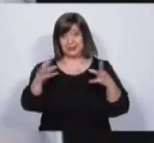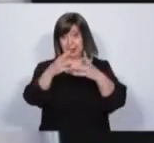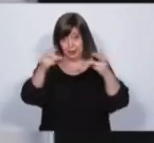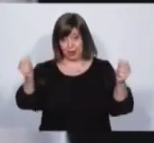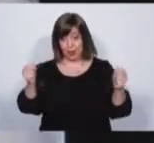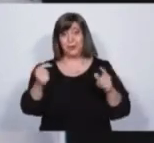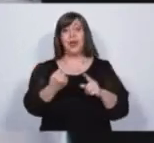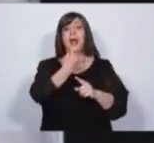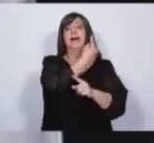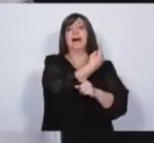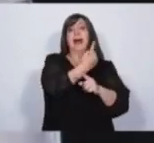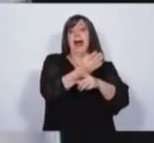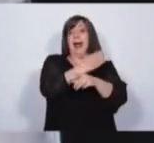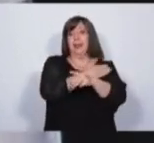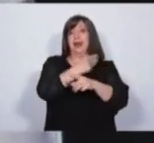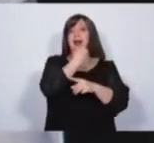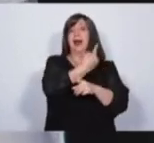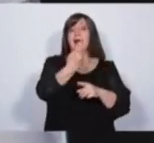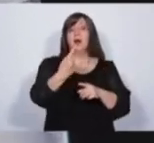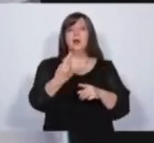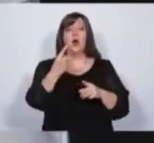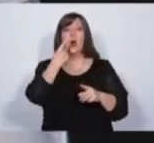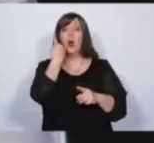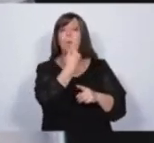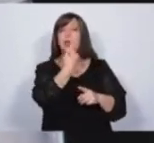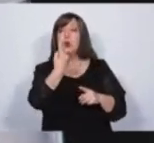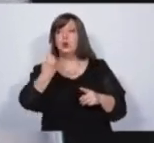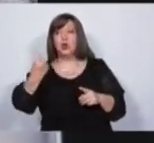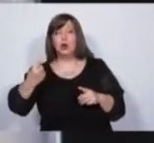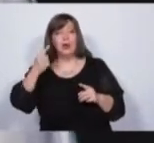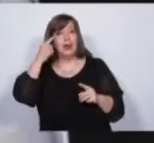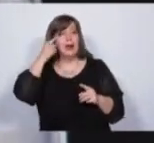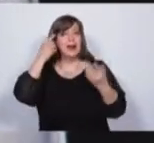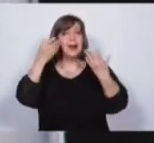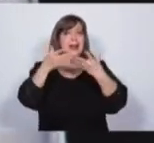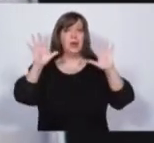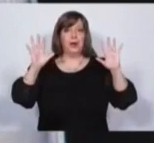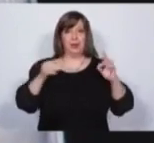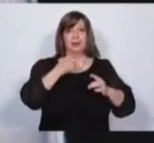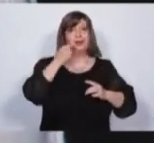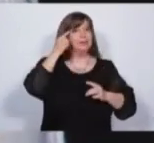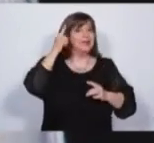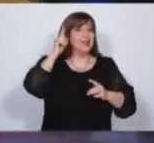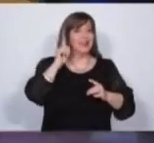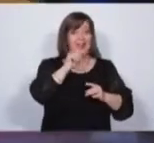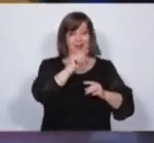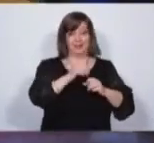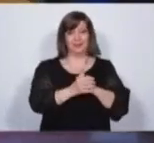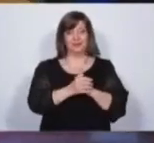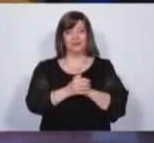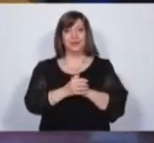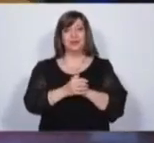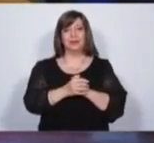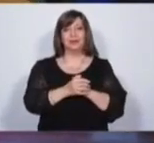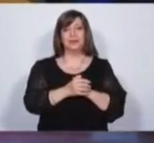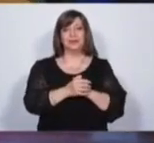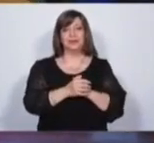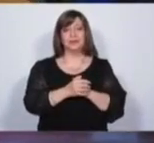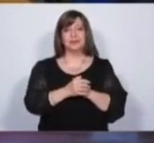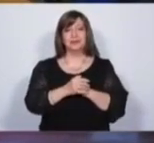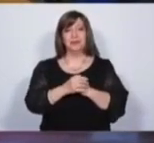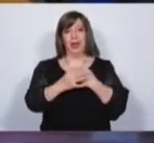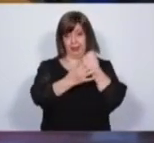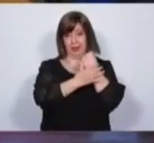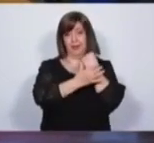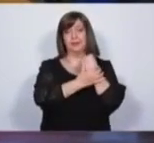Que cada uno de los candidatos tengan su minuto libre para hacer el cierre de esta temática. Arrancamos con el candidato Lautaro Jiménez.